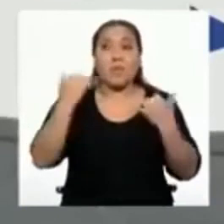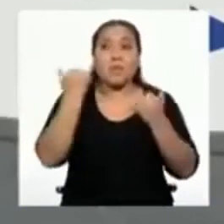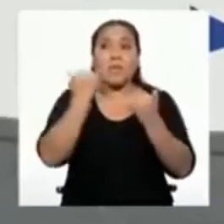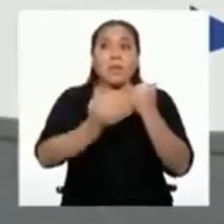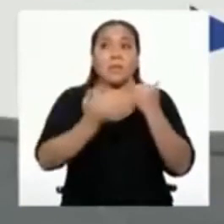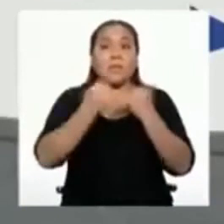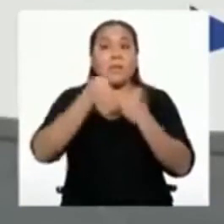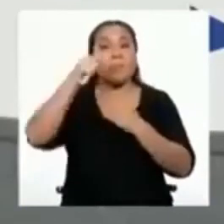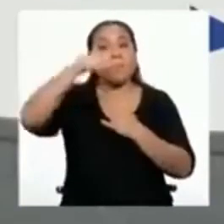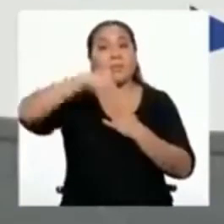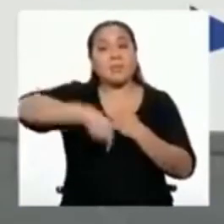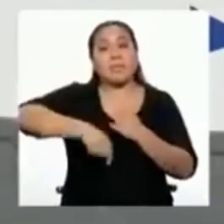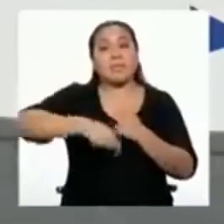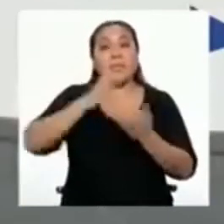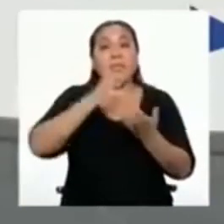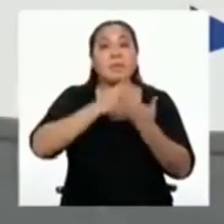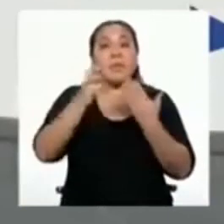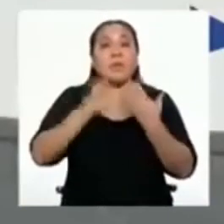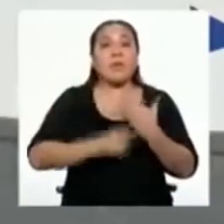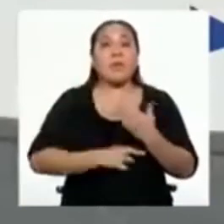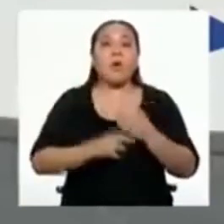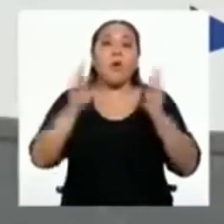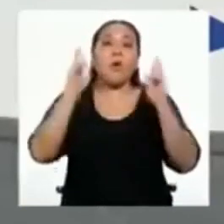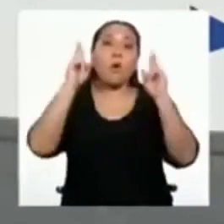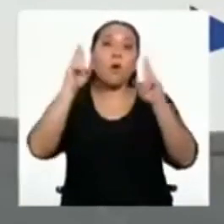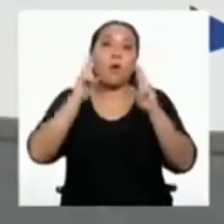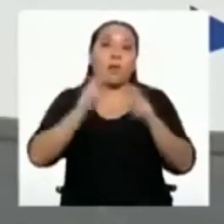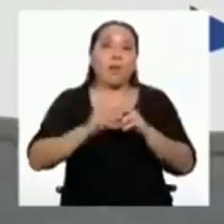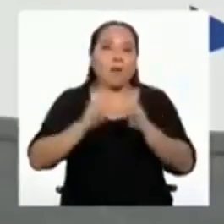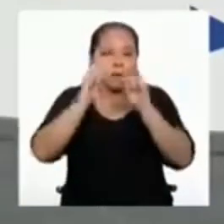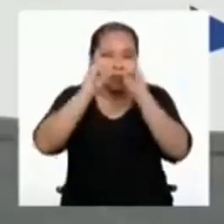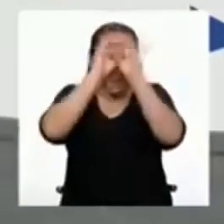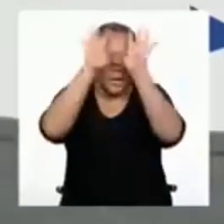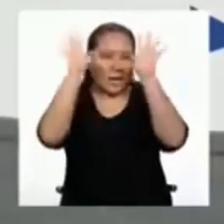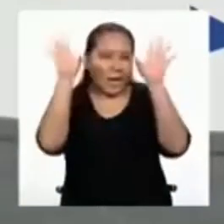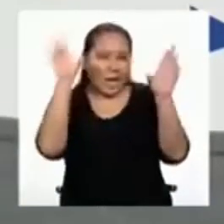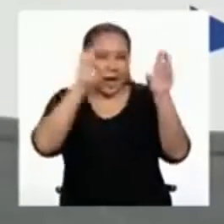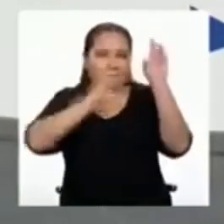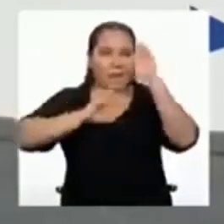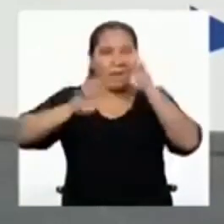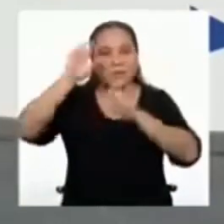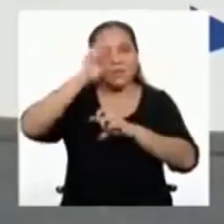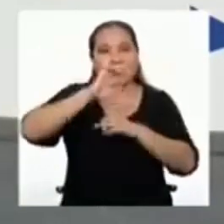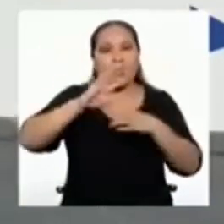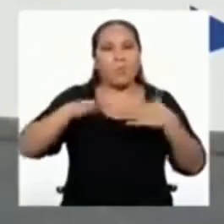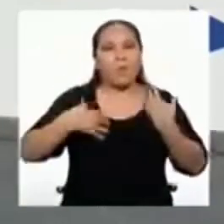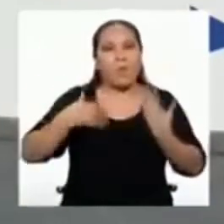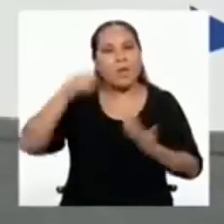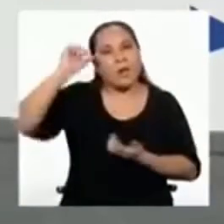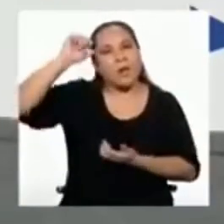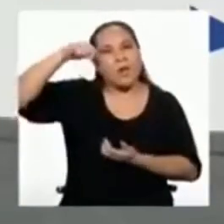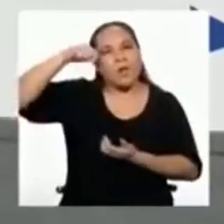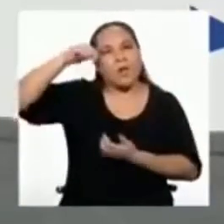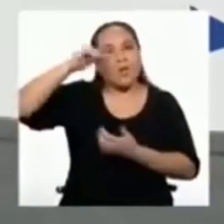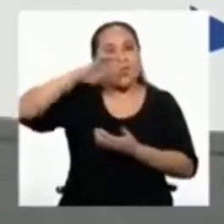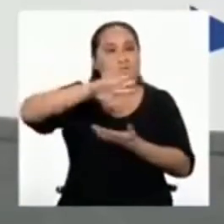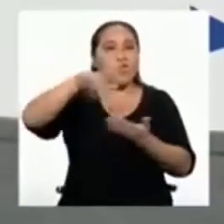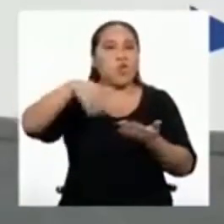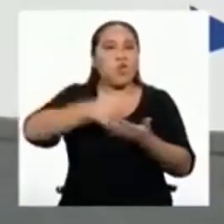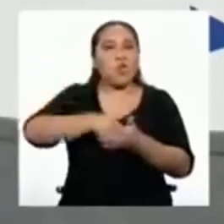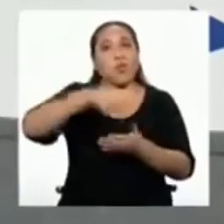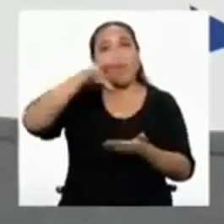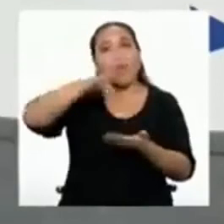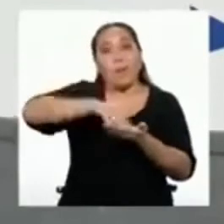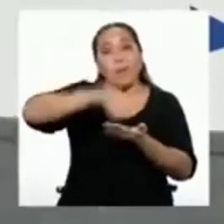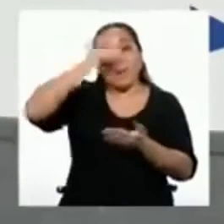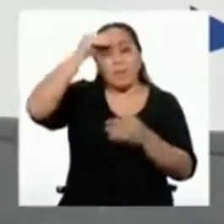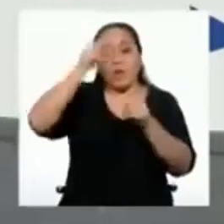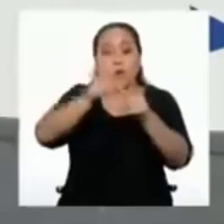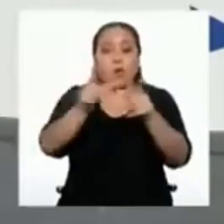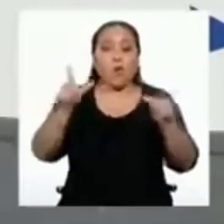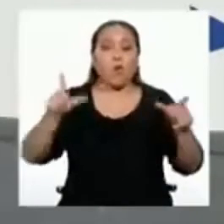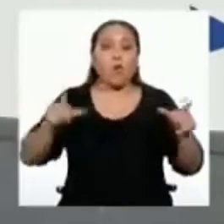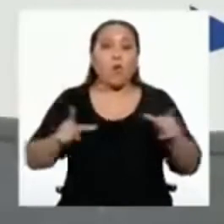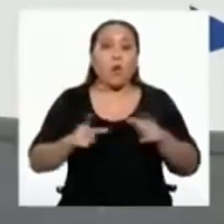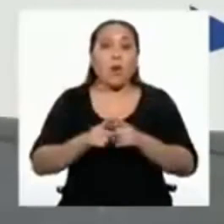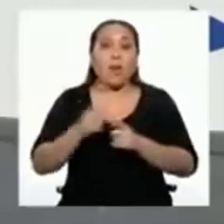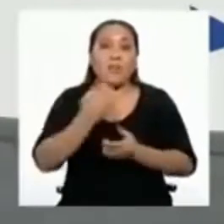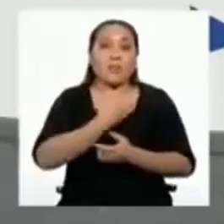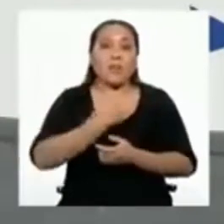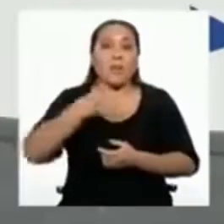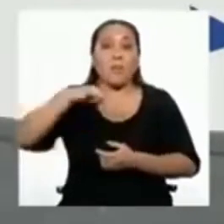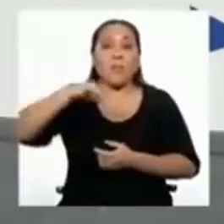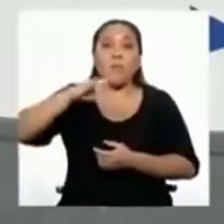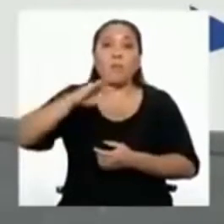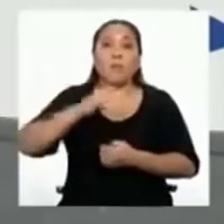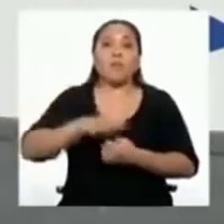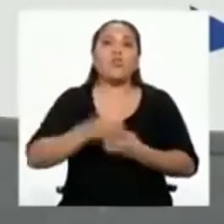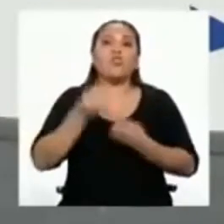llegado al final del programa de hoy y esperamos que hayan aclarado sus dudas y hayan podido reforzar todo lo que aprendimos sobre los espacios públicos y